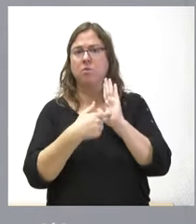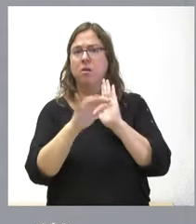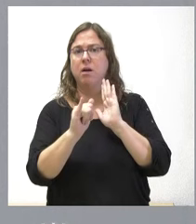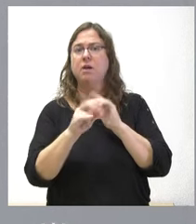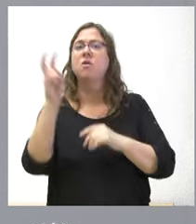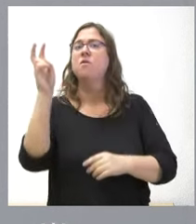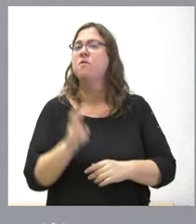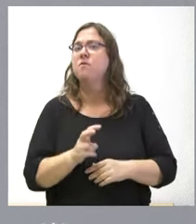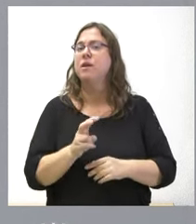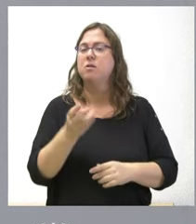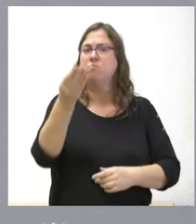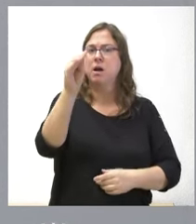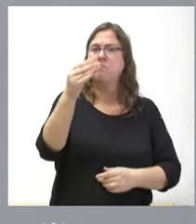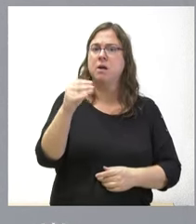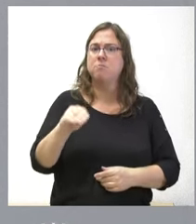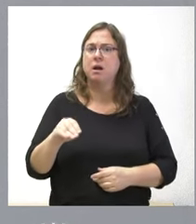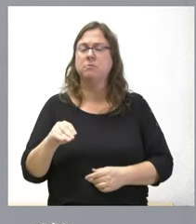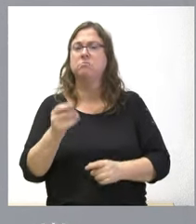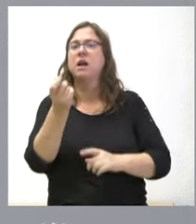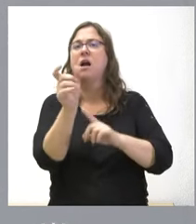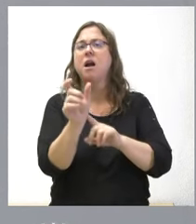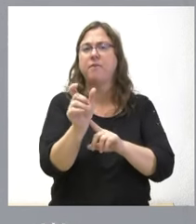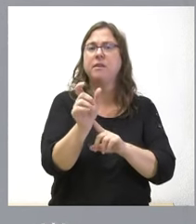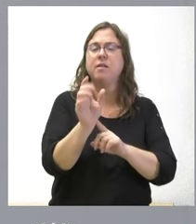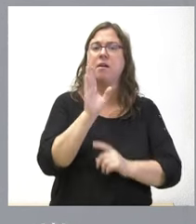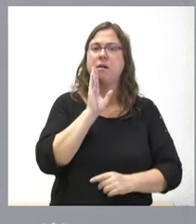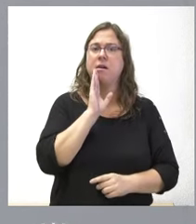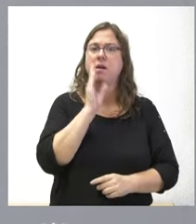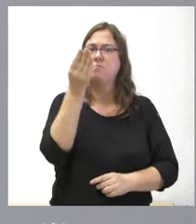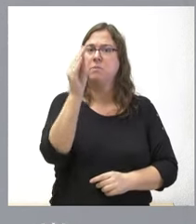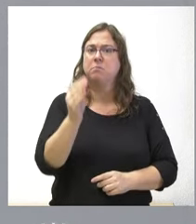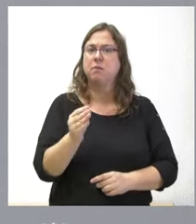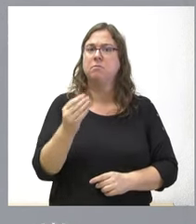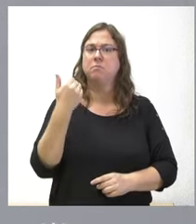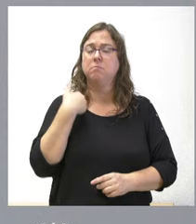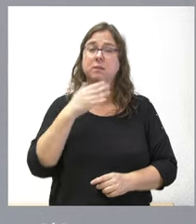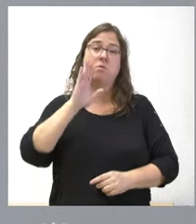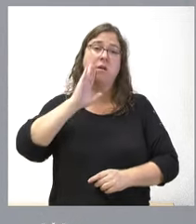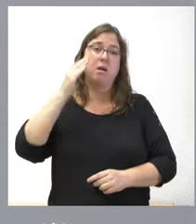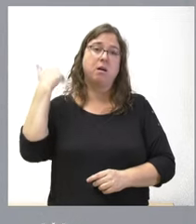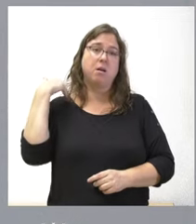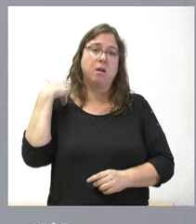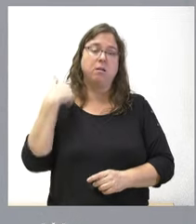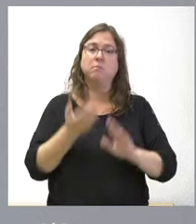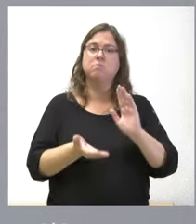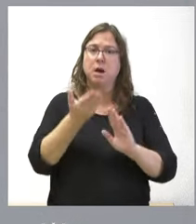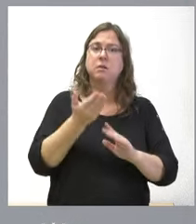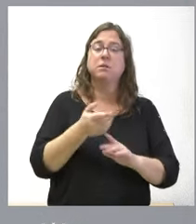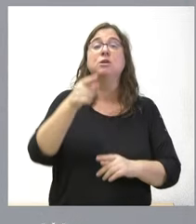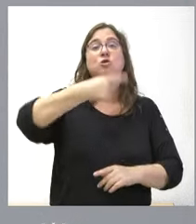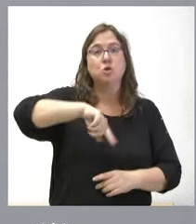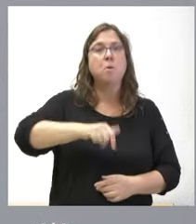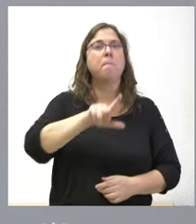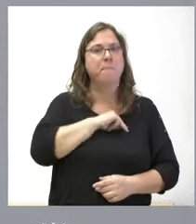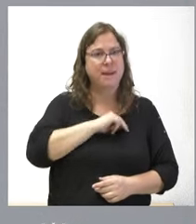venido aumentando también las cantidades que se venían asignando respecto de aquel de aquel momento en nuestro caso tiene todavía más